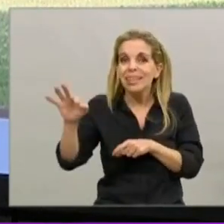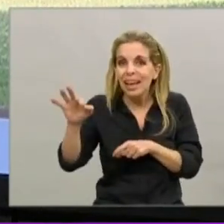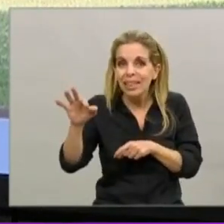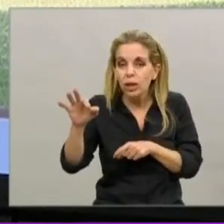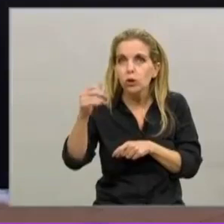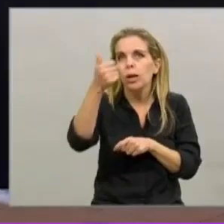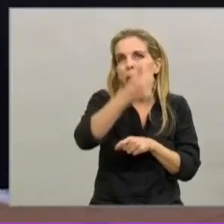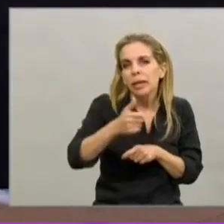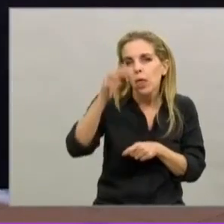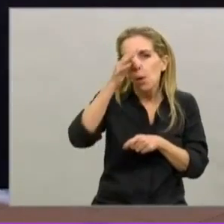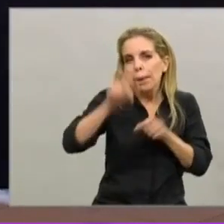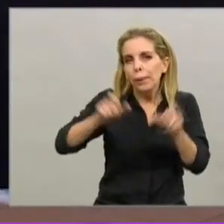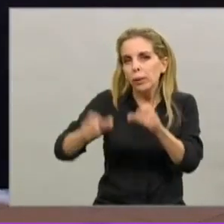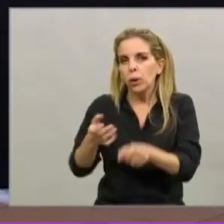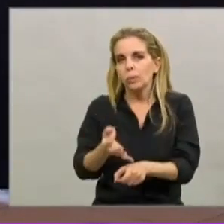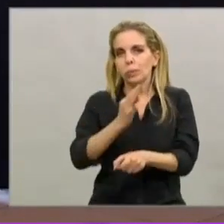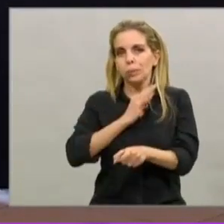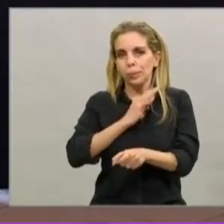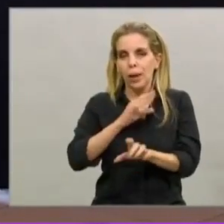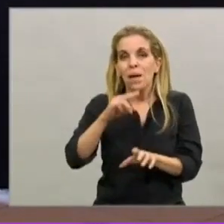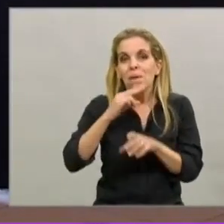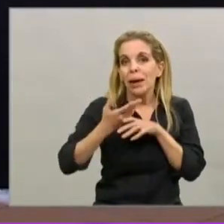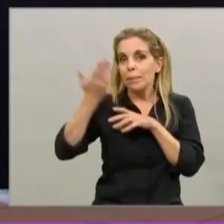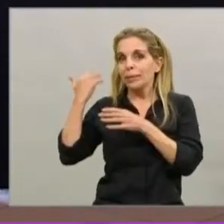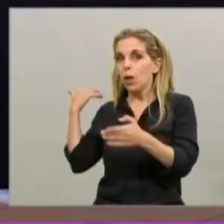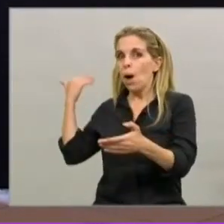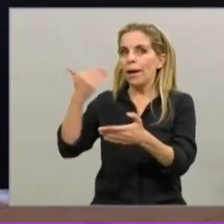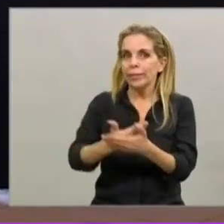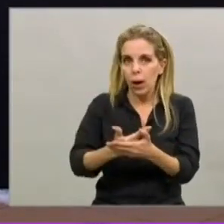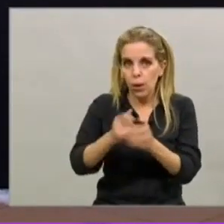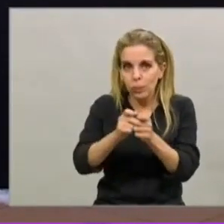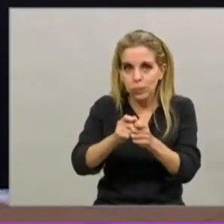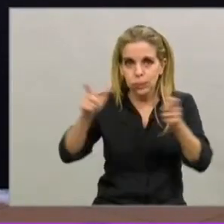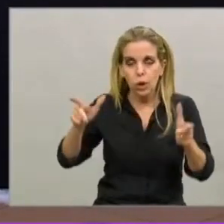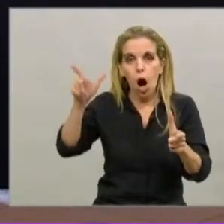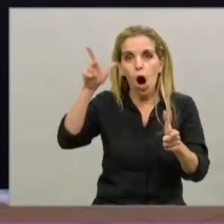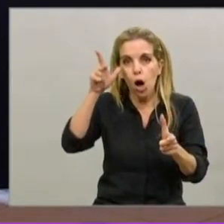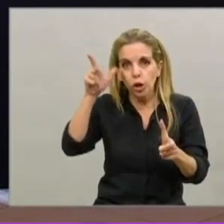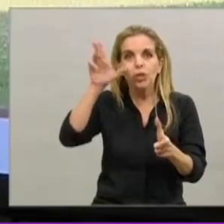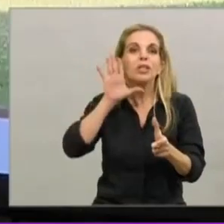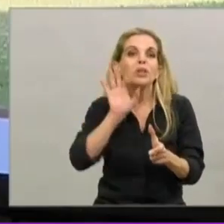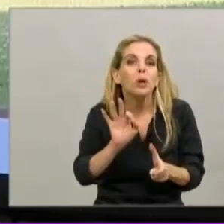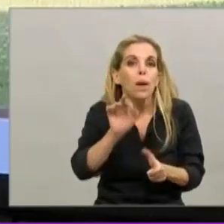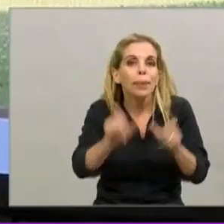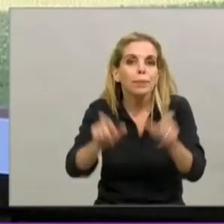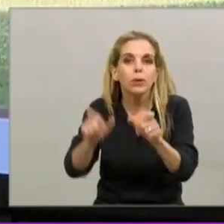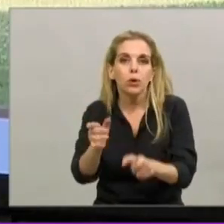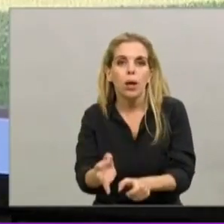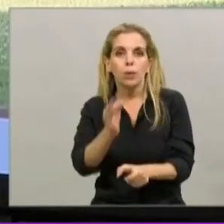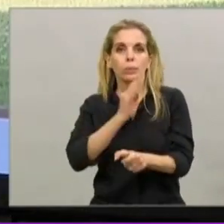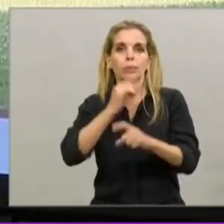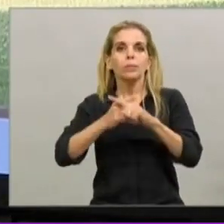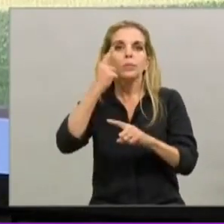620. A partir del viernes, estamos en 850 casos por día nuevos con picos de mil. O sea,